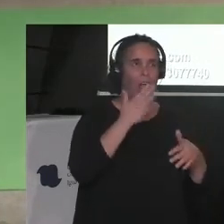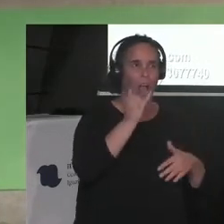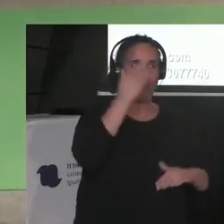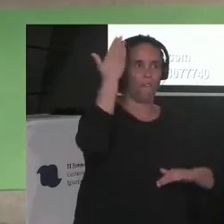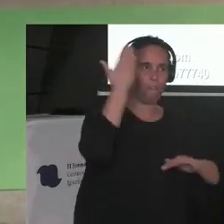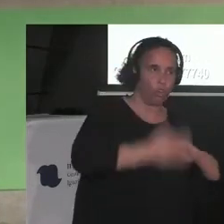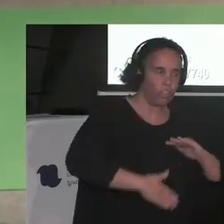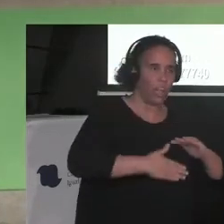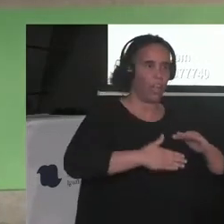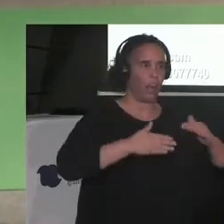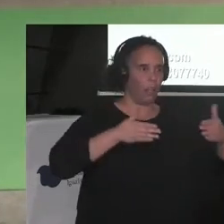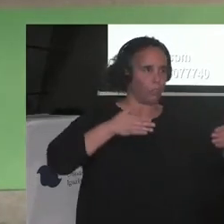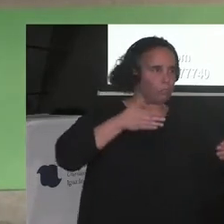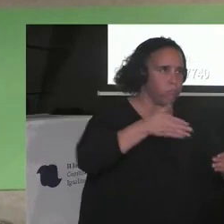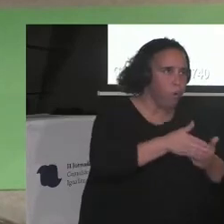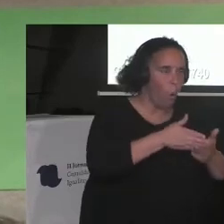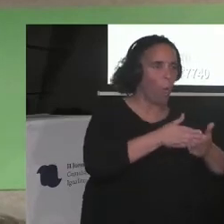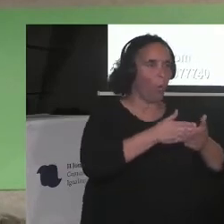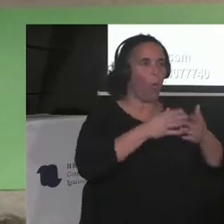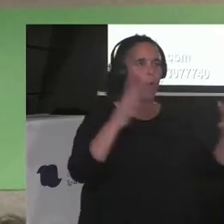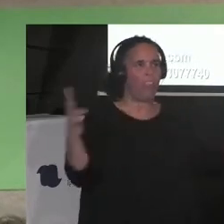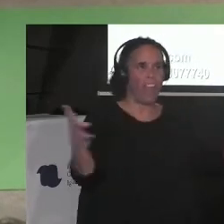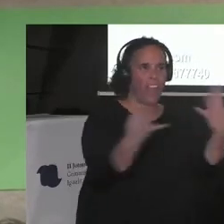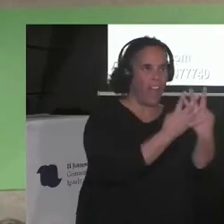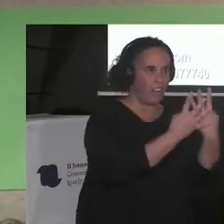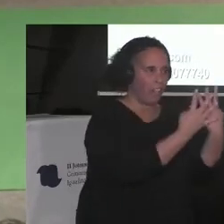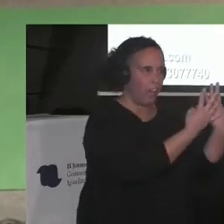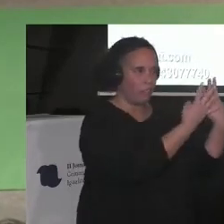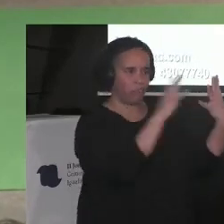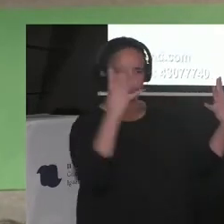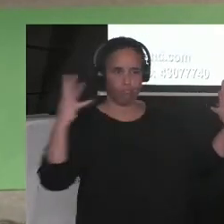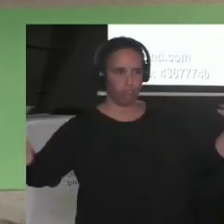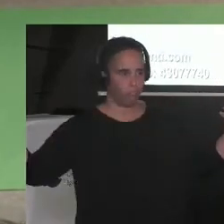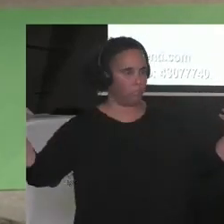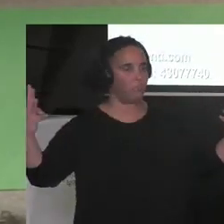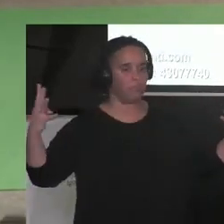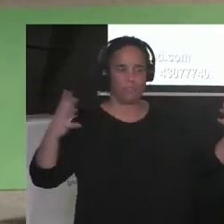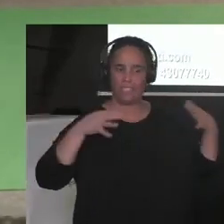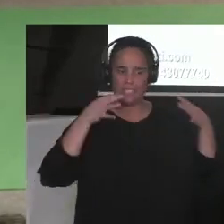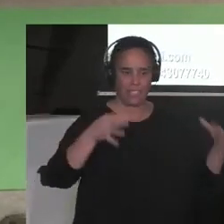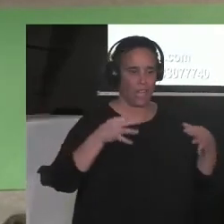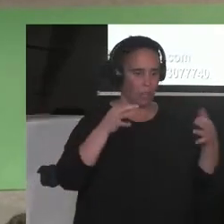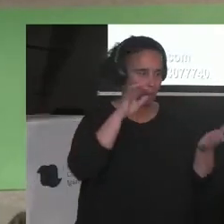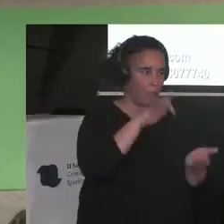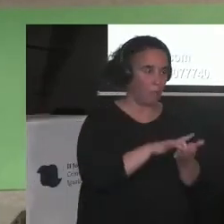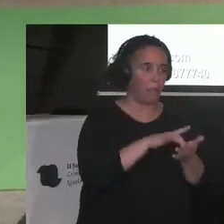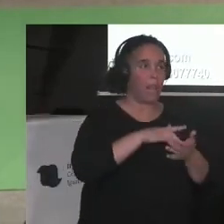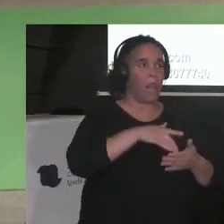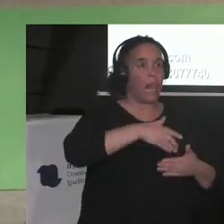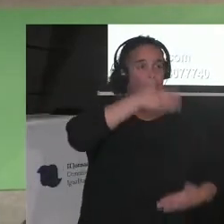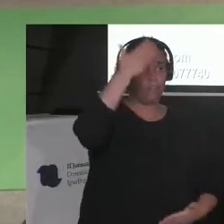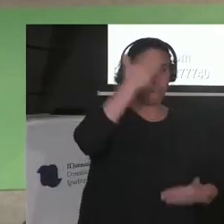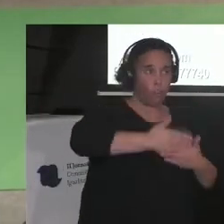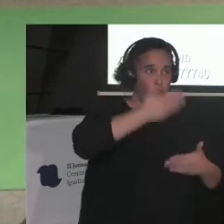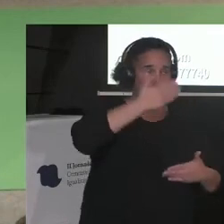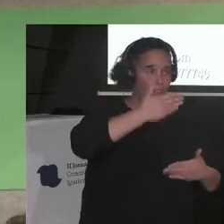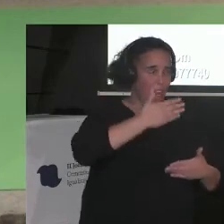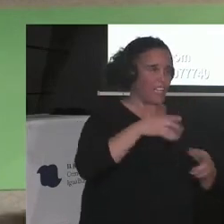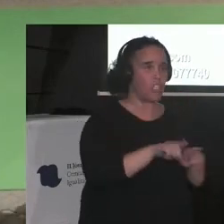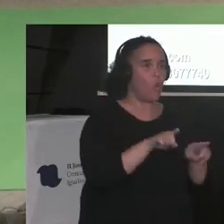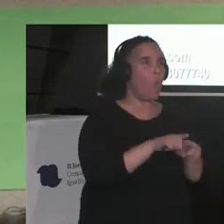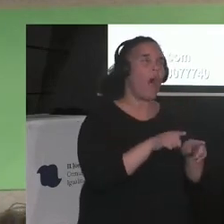cárceles, de campos de alambres de espino. Las fronteras son armas necropolíticas.